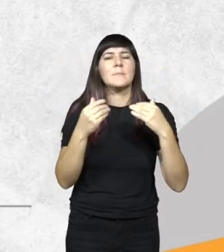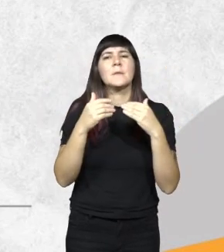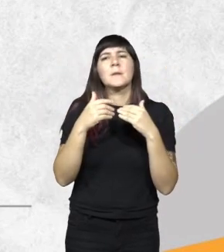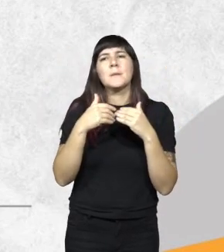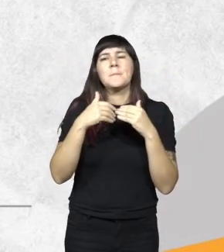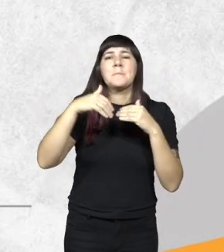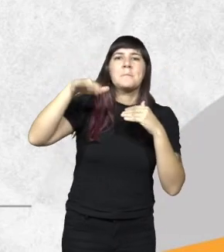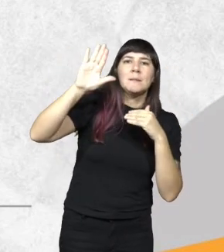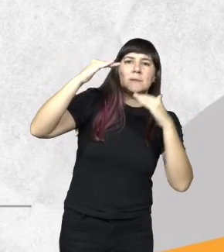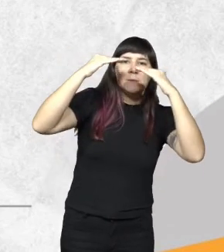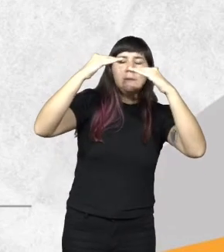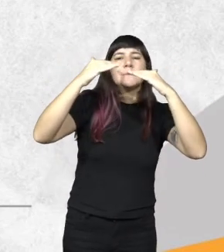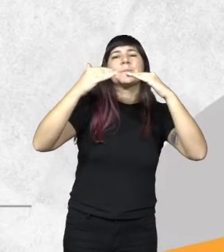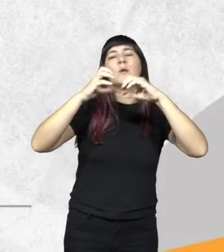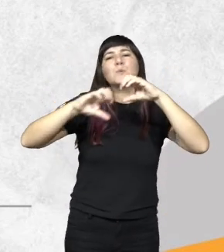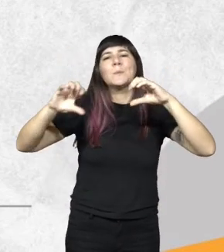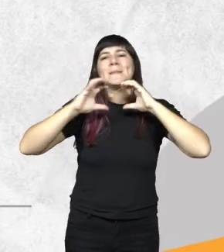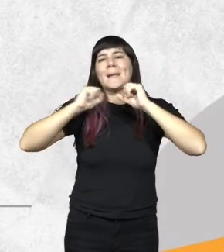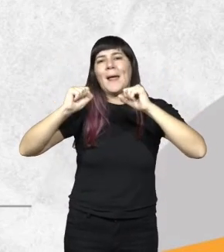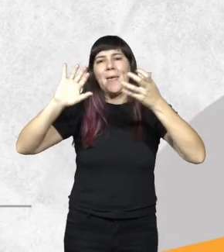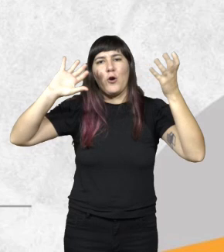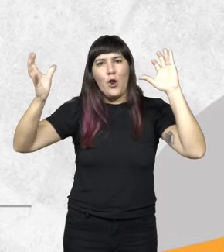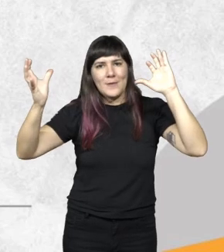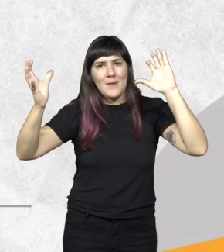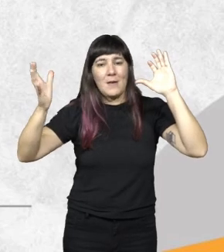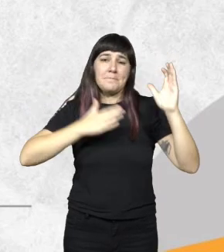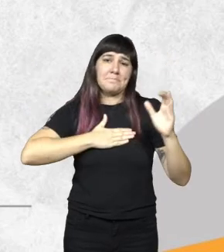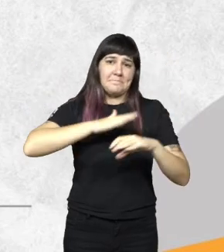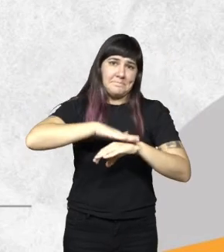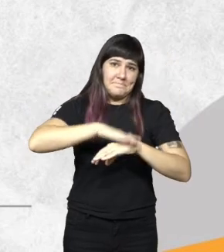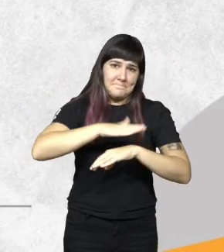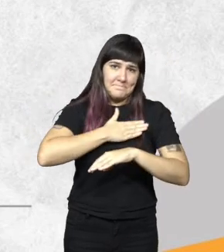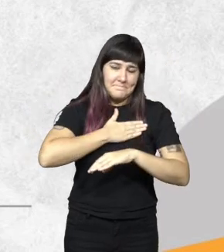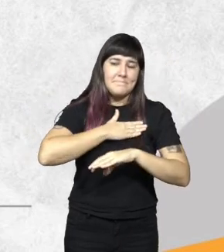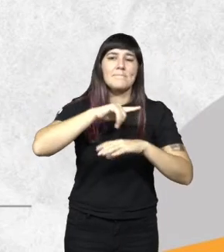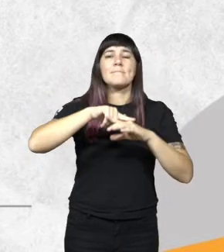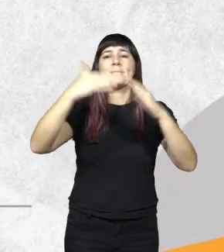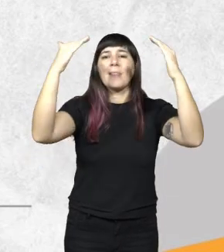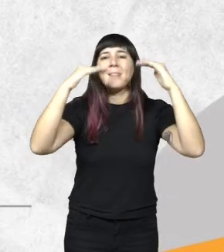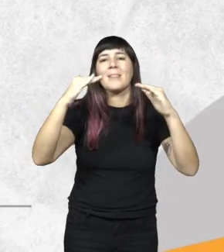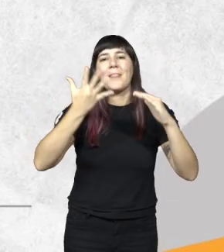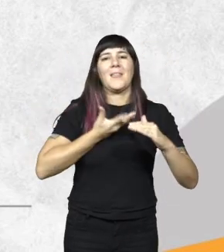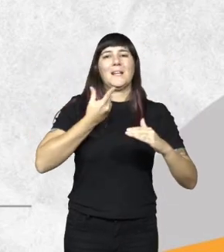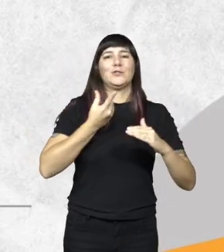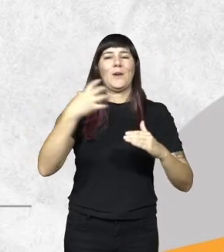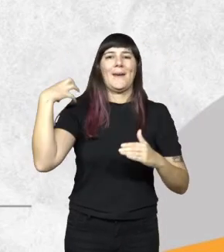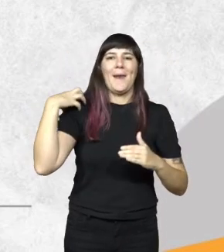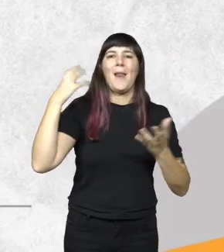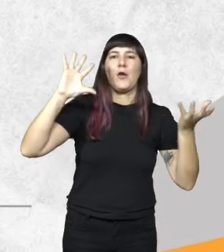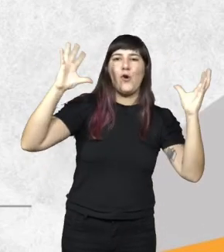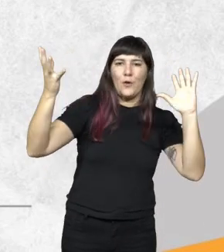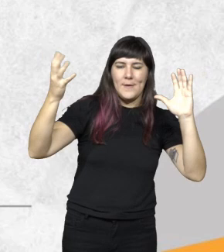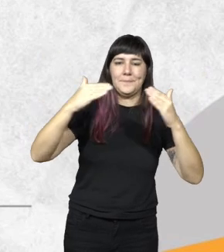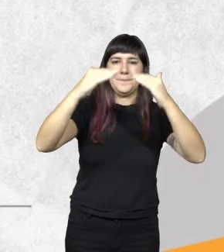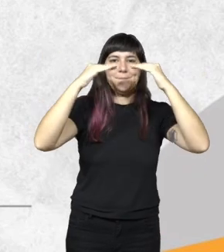a menor sería la subsecretaría de ecología que se encuentra a mi cargo luego tenemos la dirección general de ecología luego